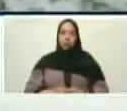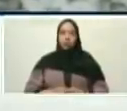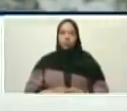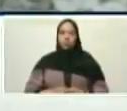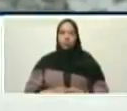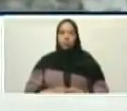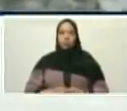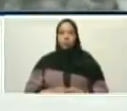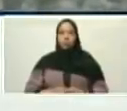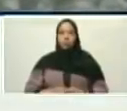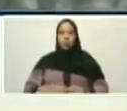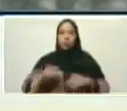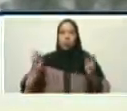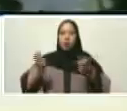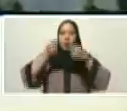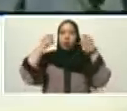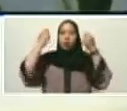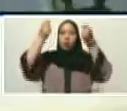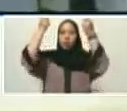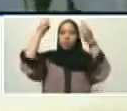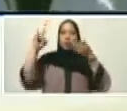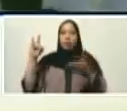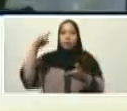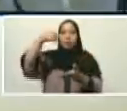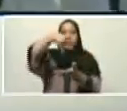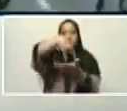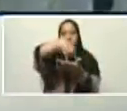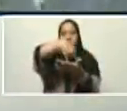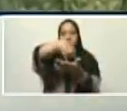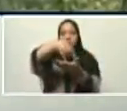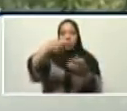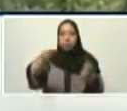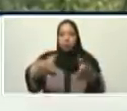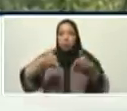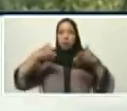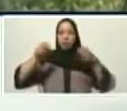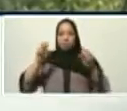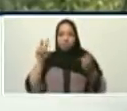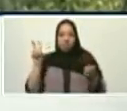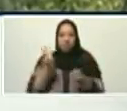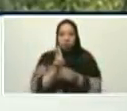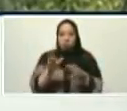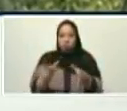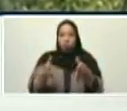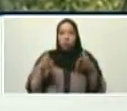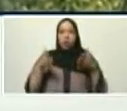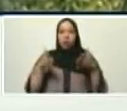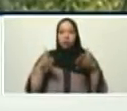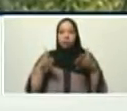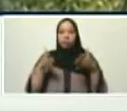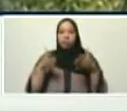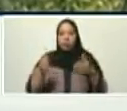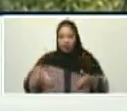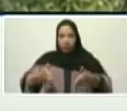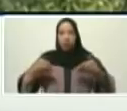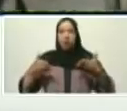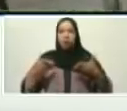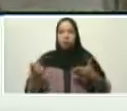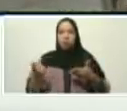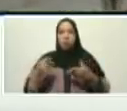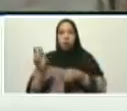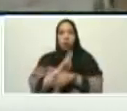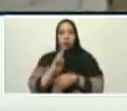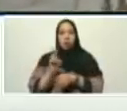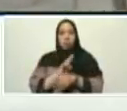de la campaña de Carabobo, de la victoria de Carabobo, inmediatamente reorganizó sus